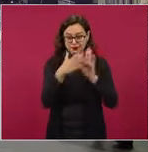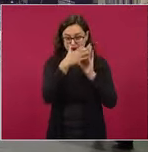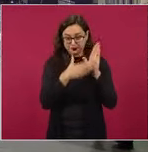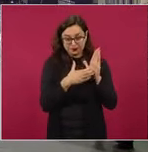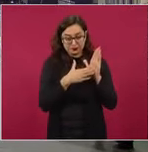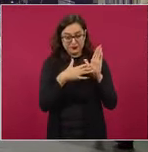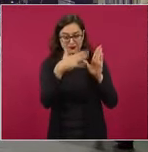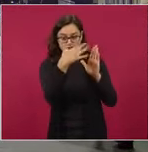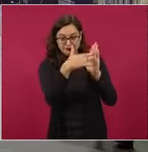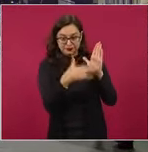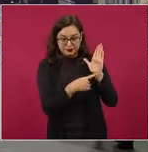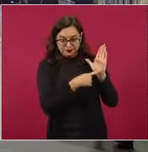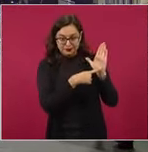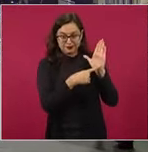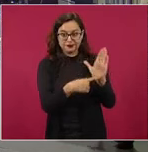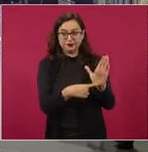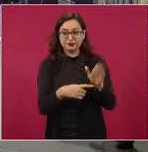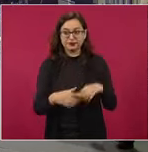A ver, sí.